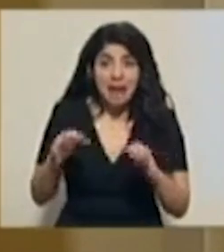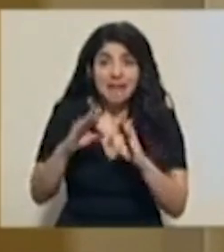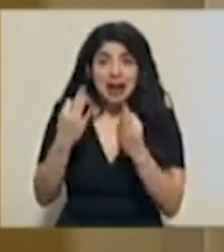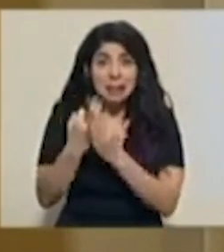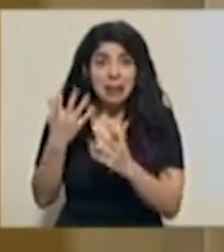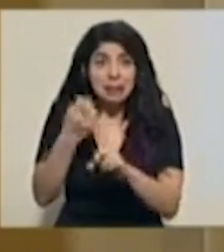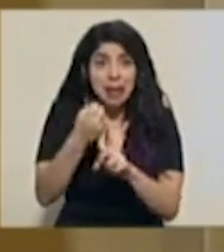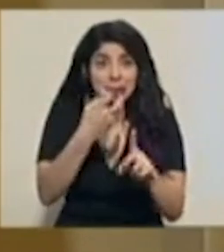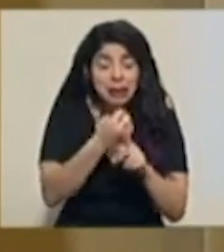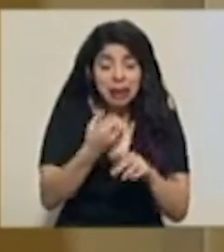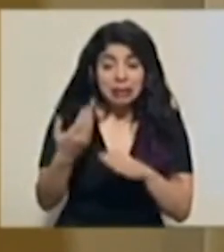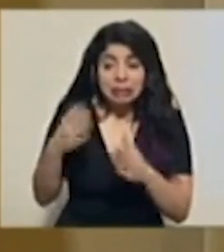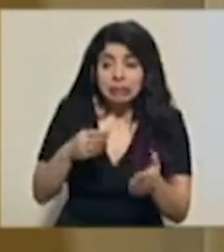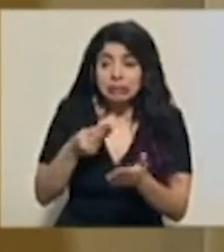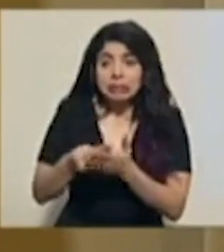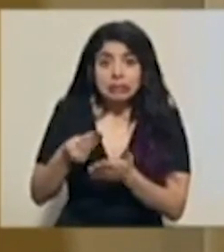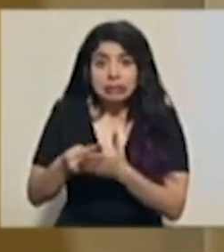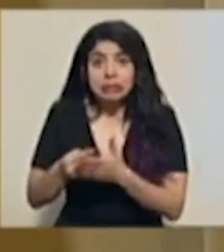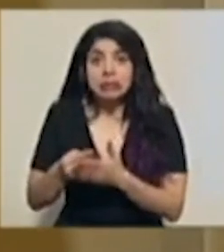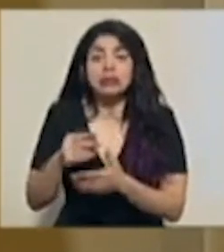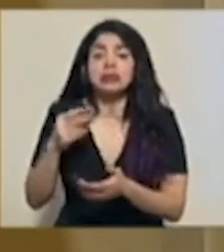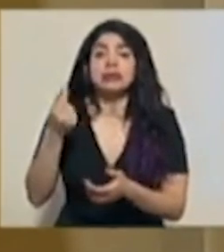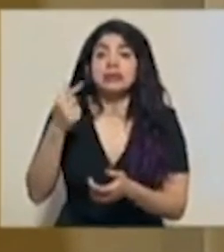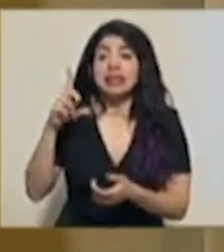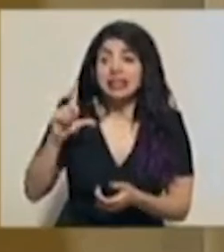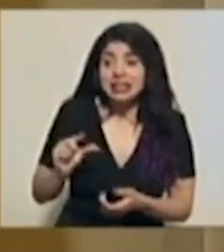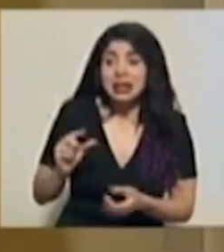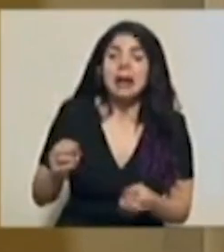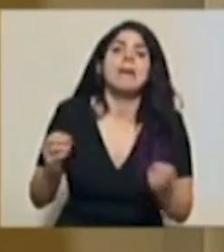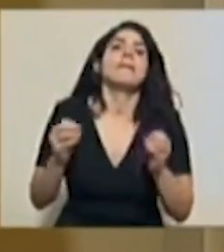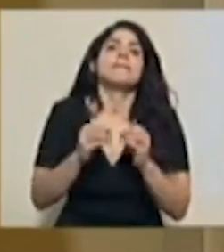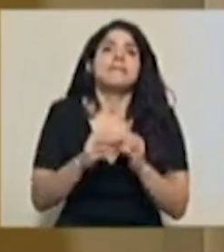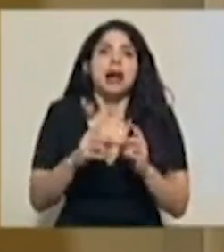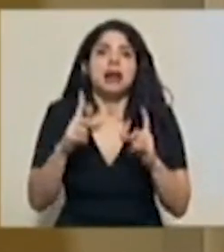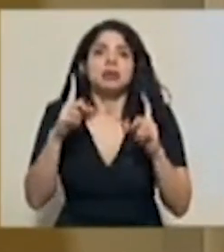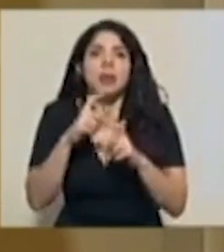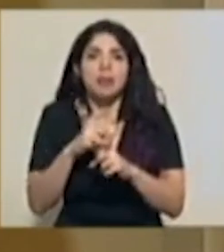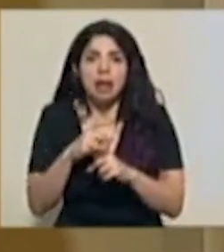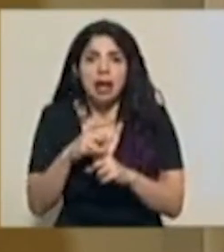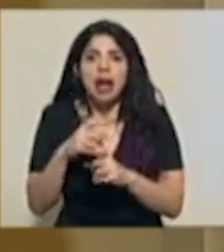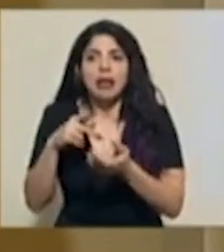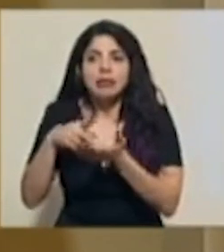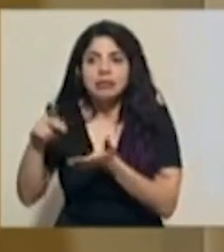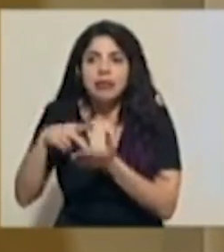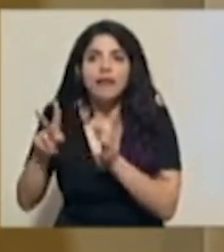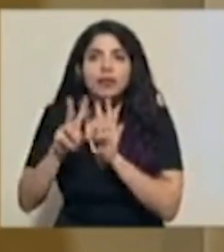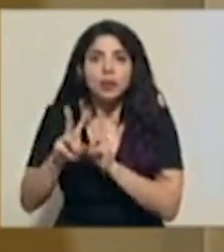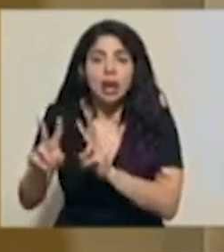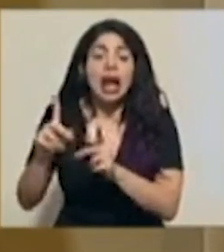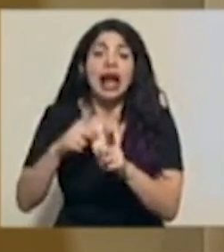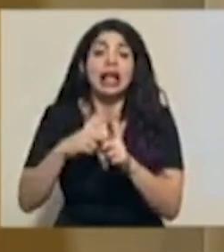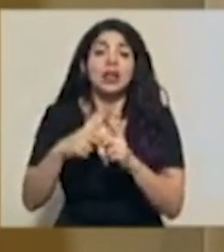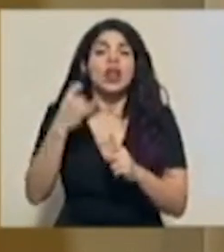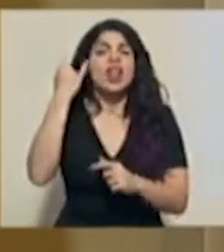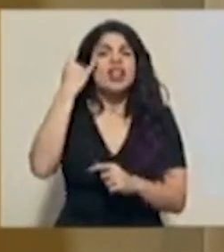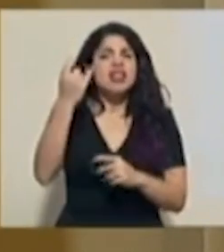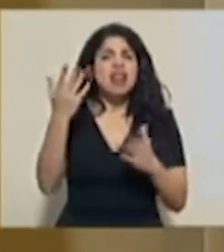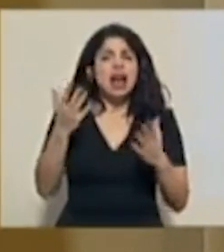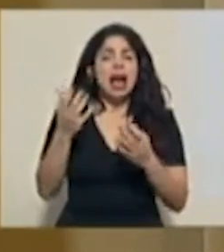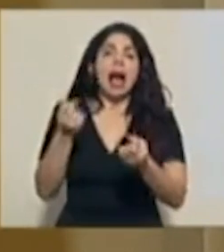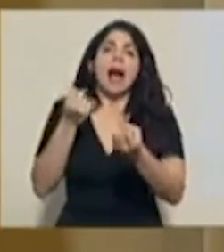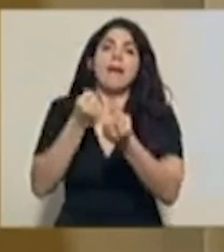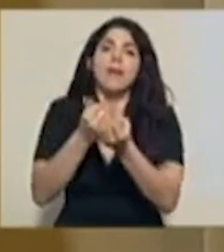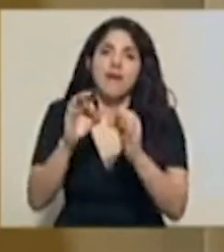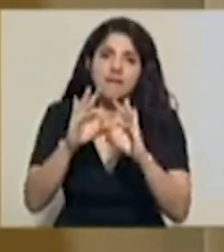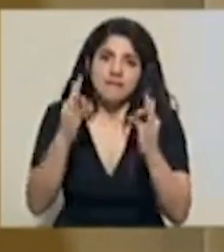esa reducción de los ingresos se ve todavía más comprometida. Por eso, la idea es acompañar a las familias